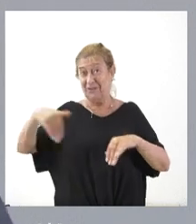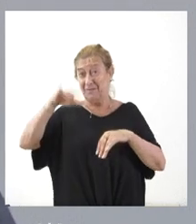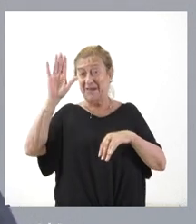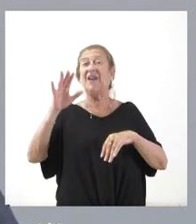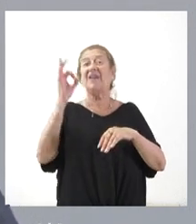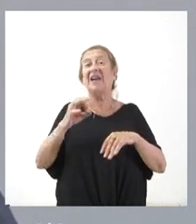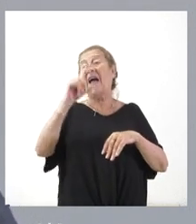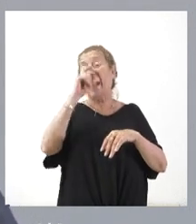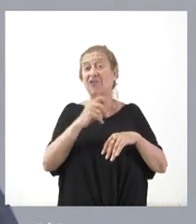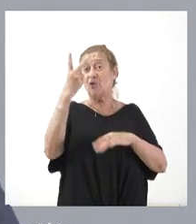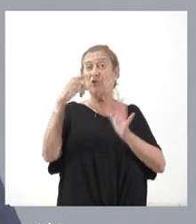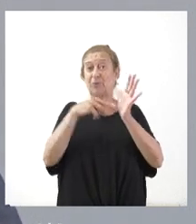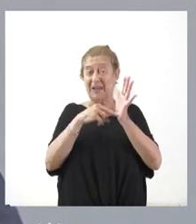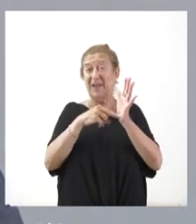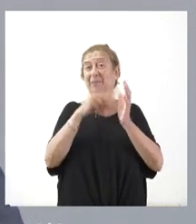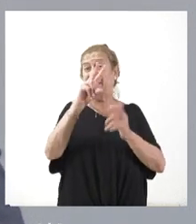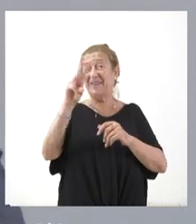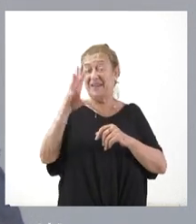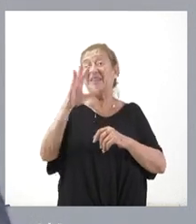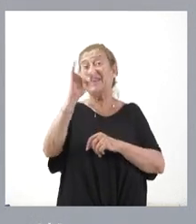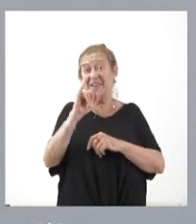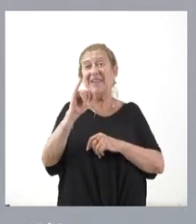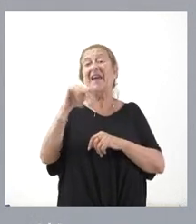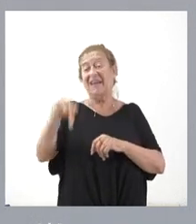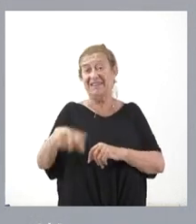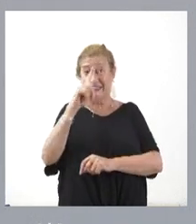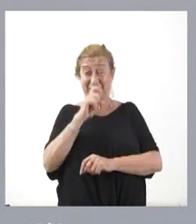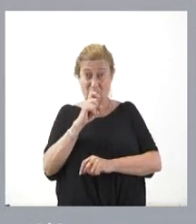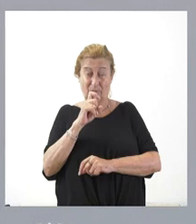del año 2023 y los de este año.